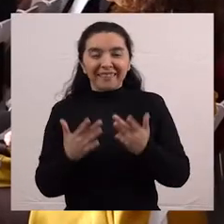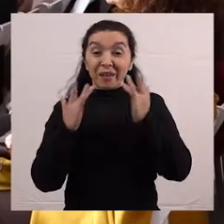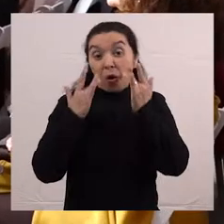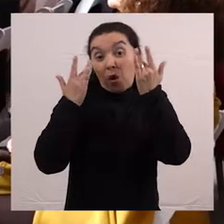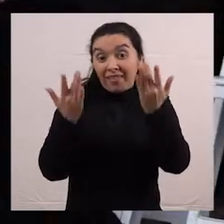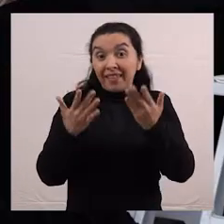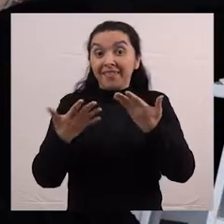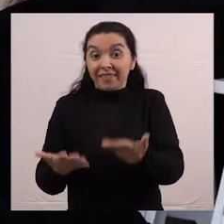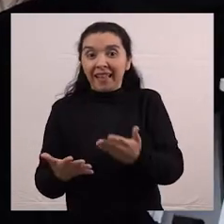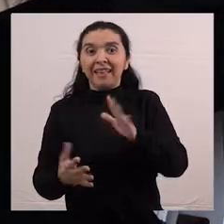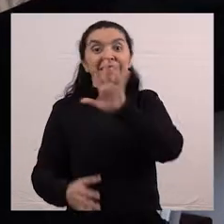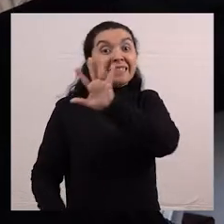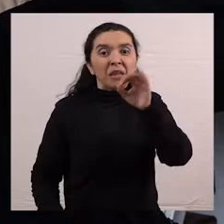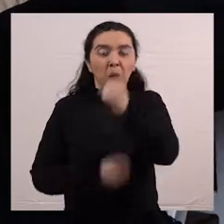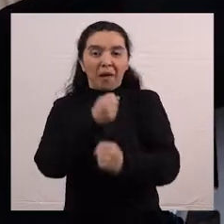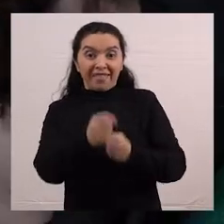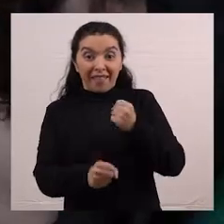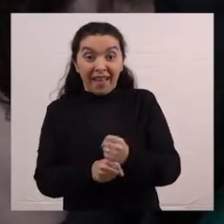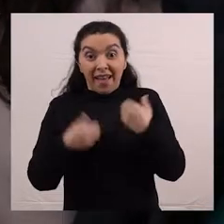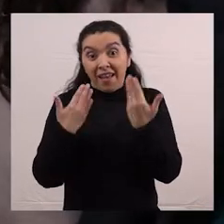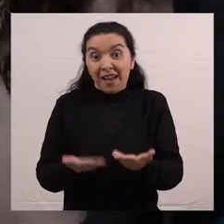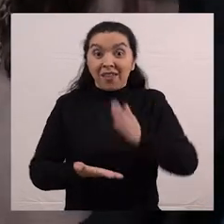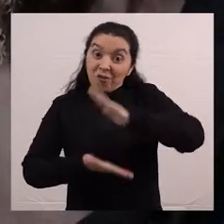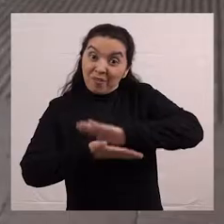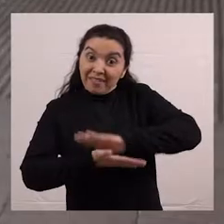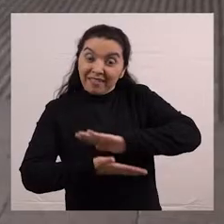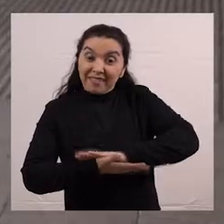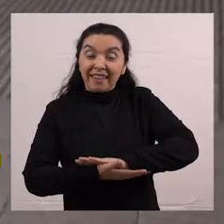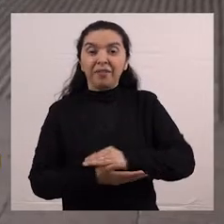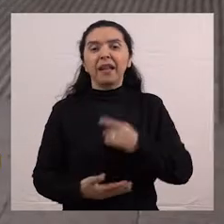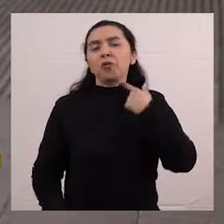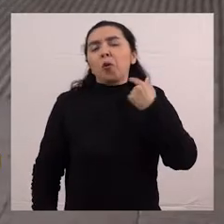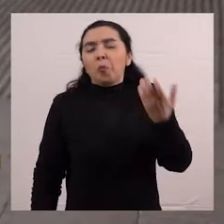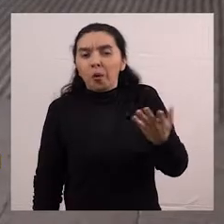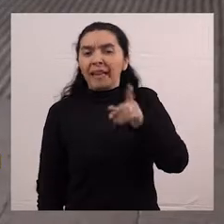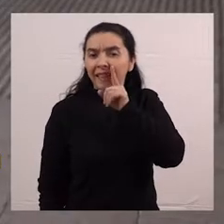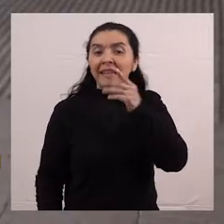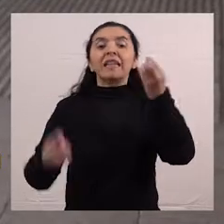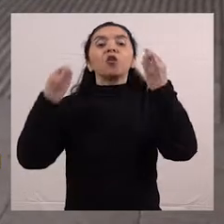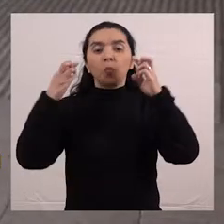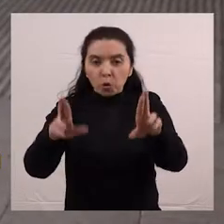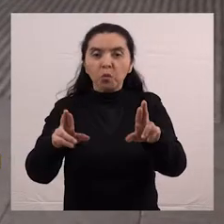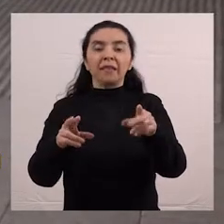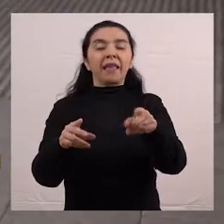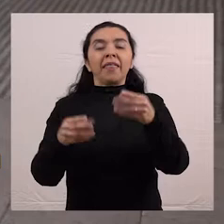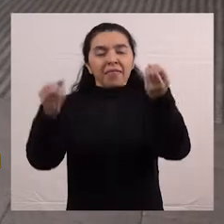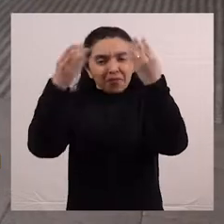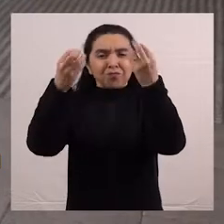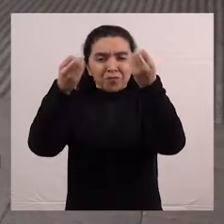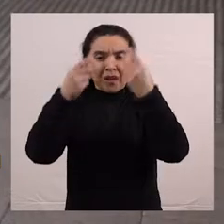muy contenta de estos 50 años que están celebrando porque he tenido la oportunidad de